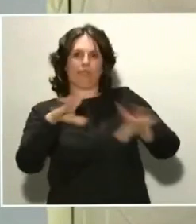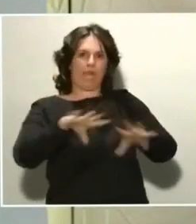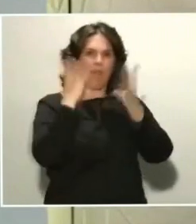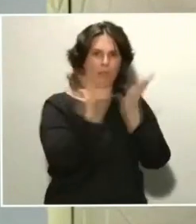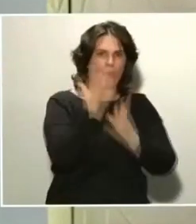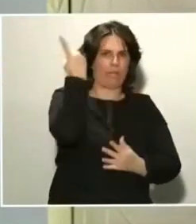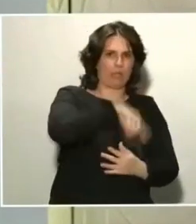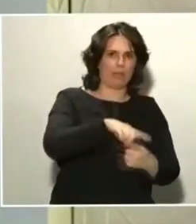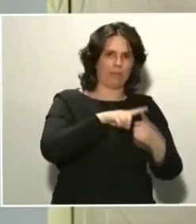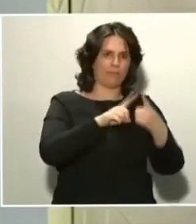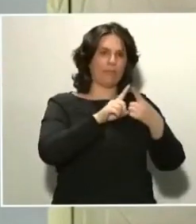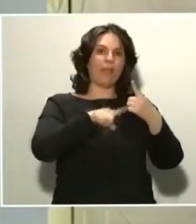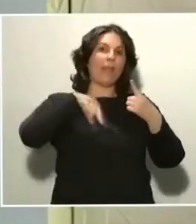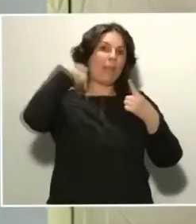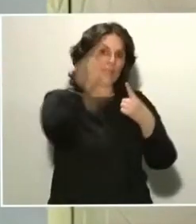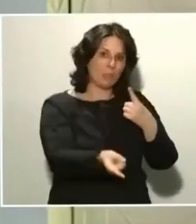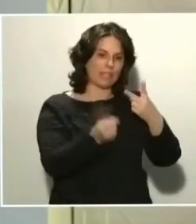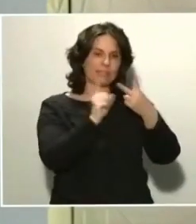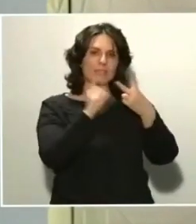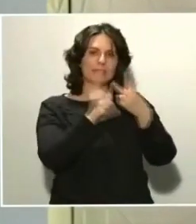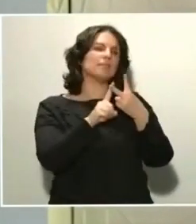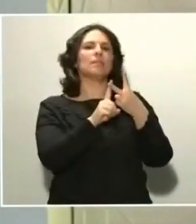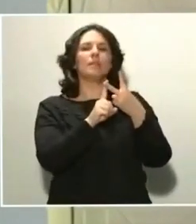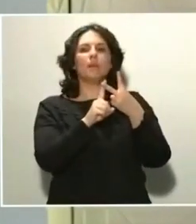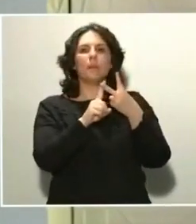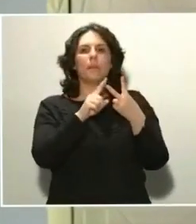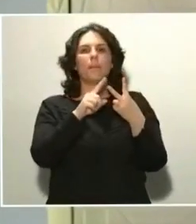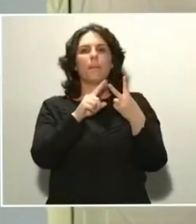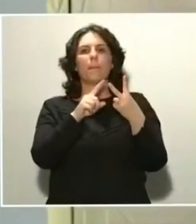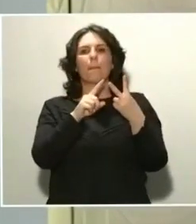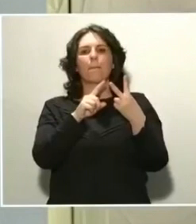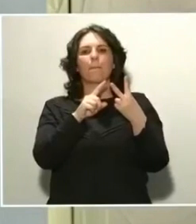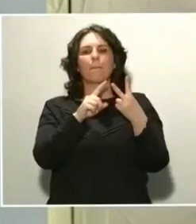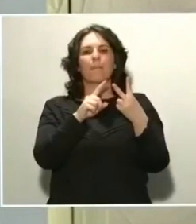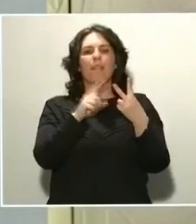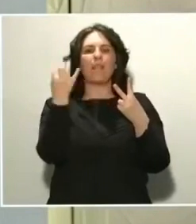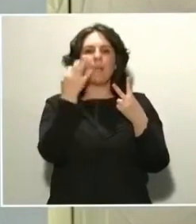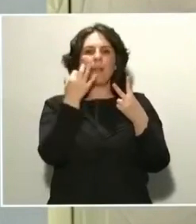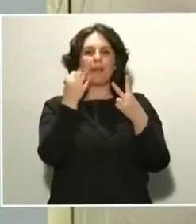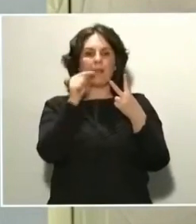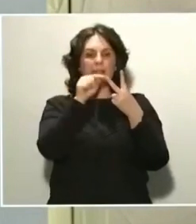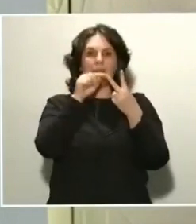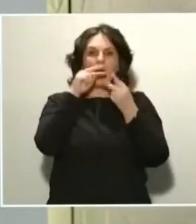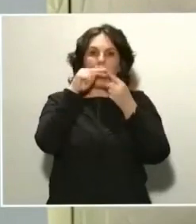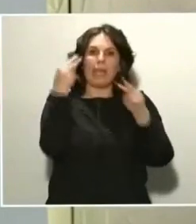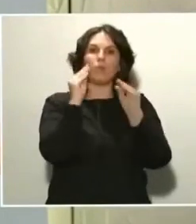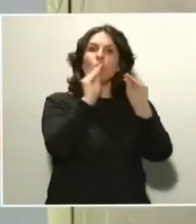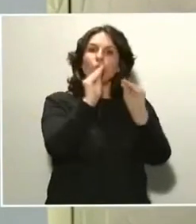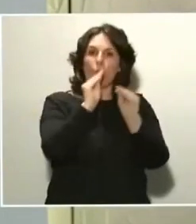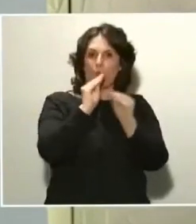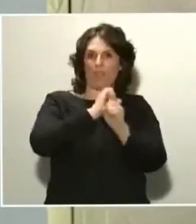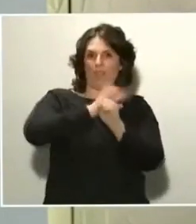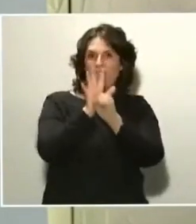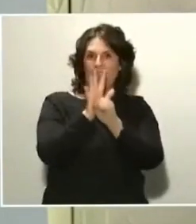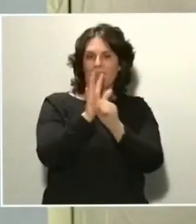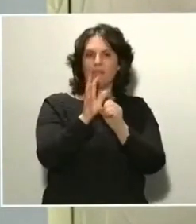se utiliza por el doctor Enjuanes, hay que modificar este genoma, este virus, de tal manera